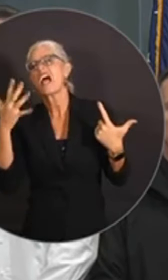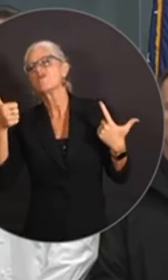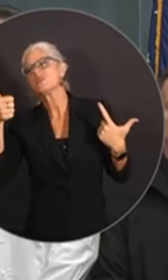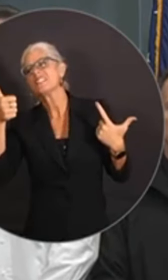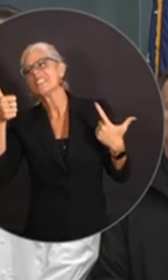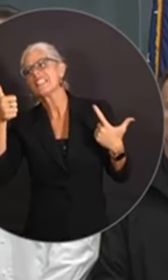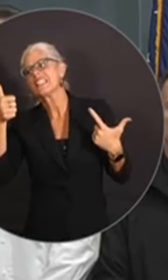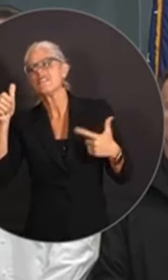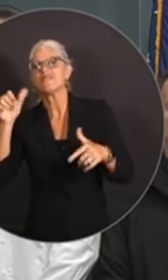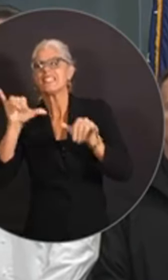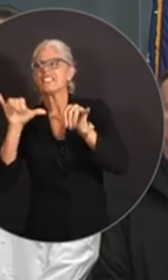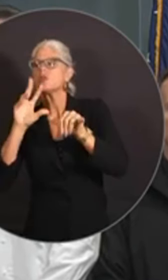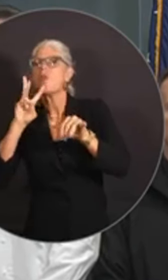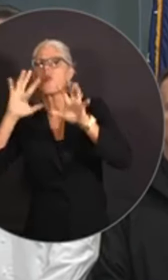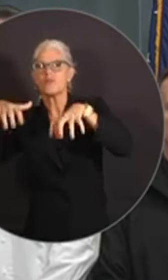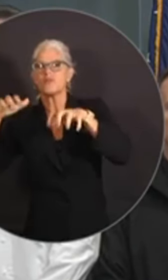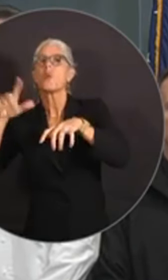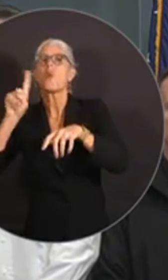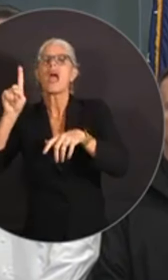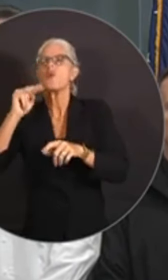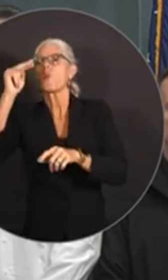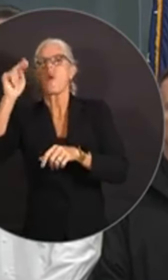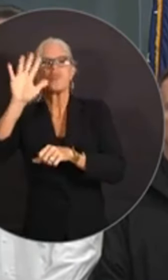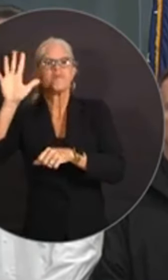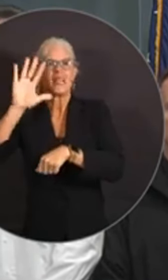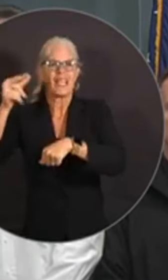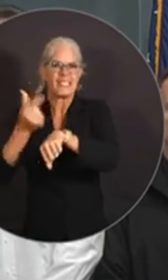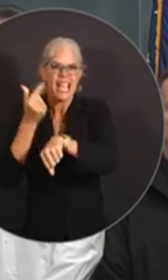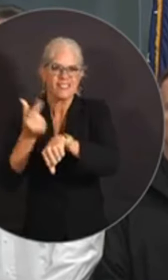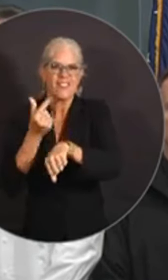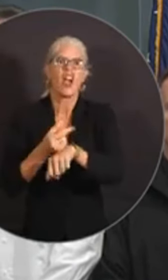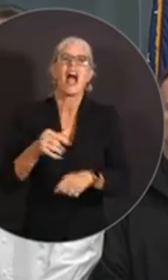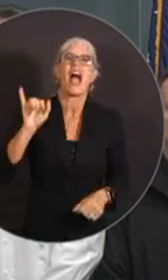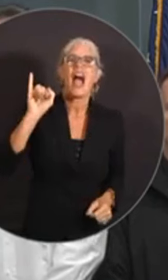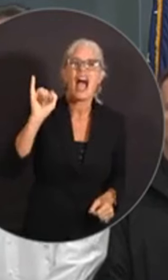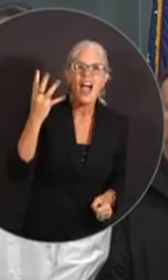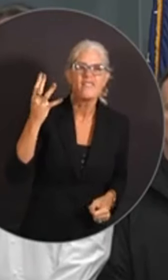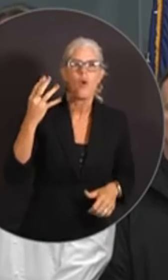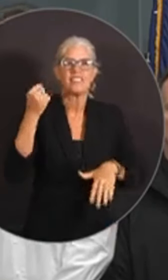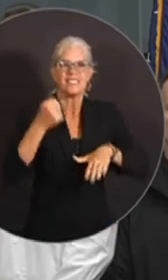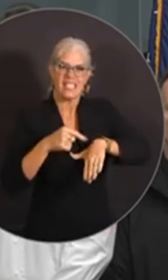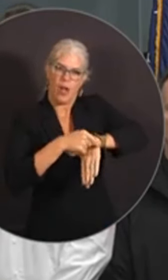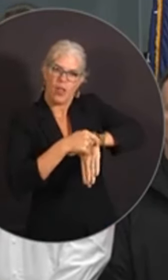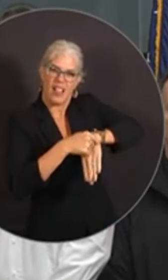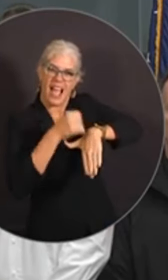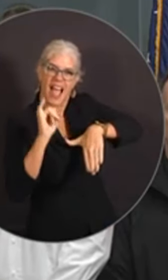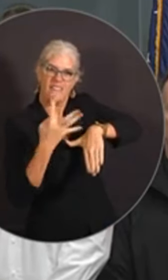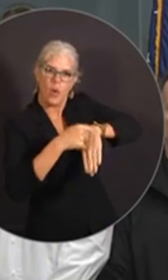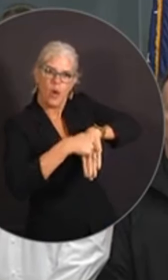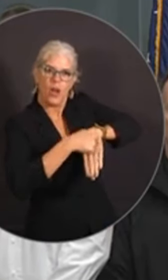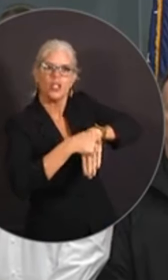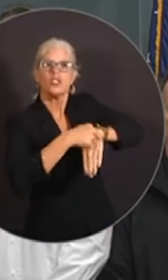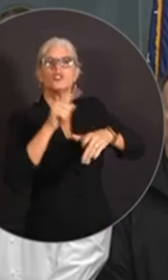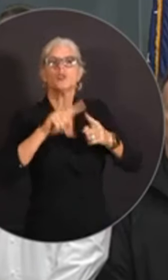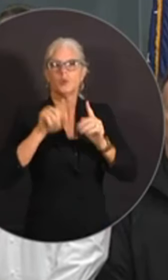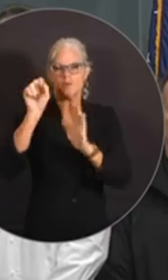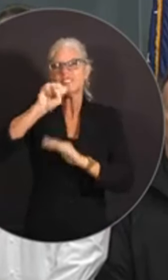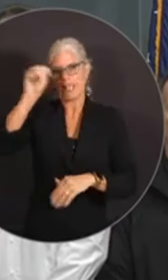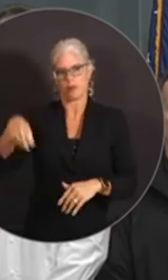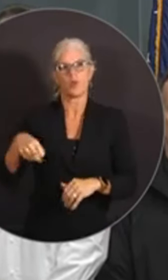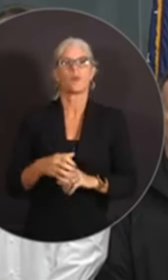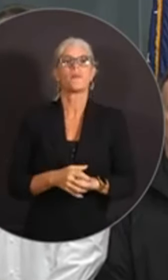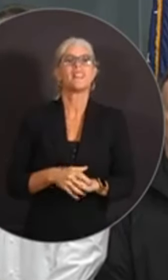y también hacia Gainesville, en la parte este del I-4 y al sur del I-4 hacia